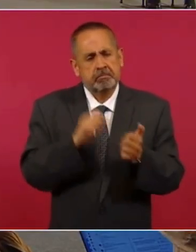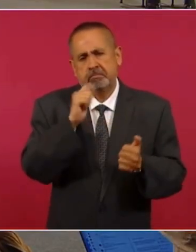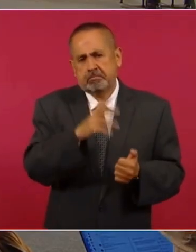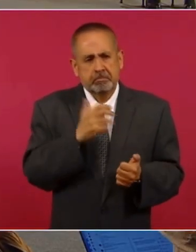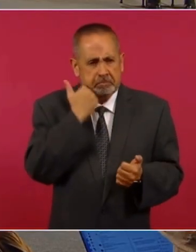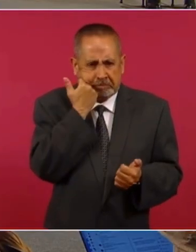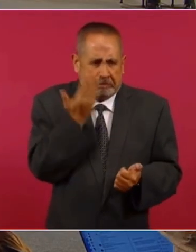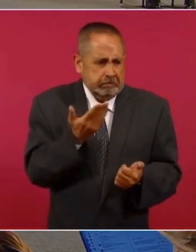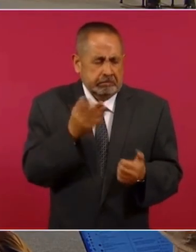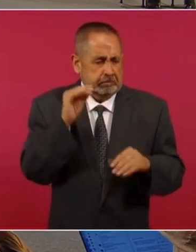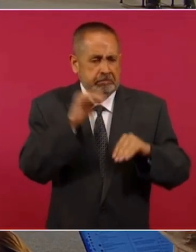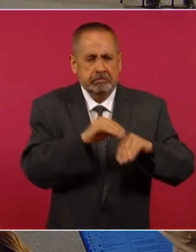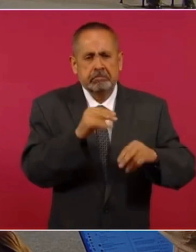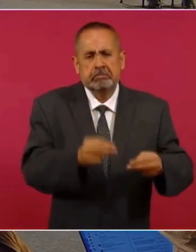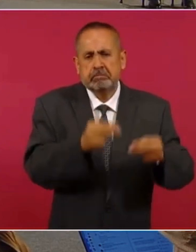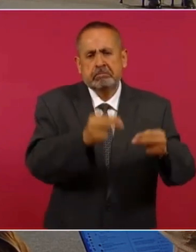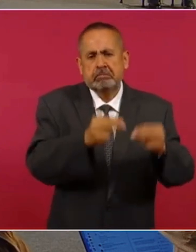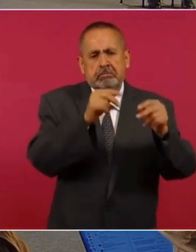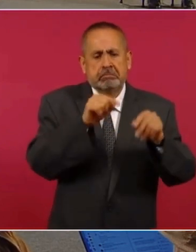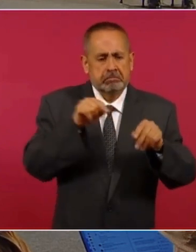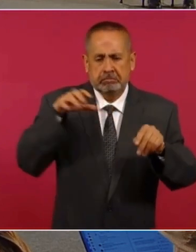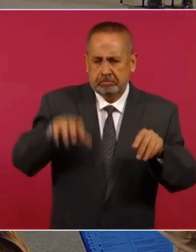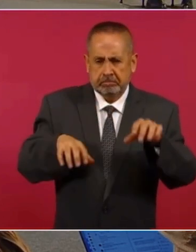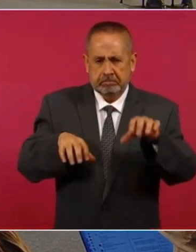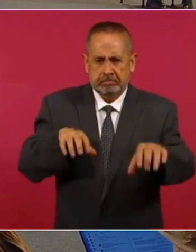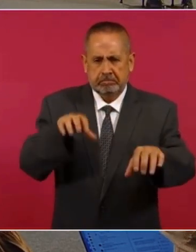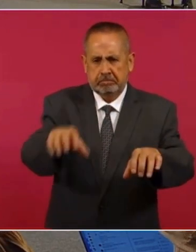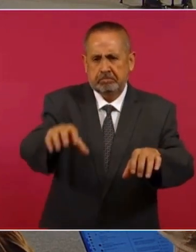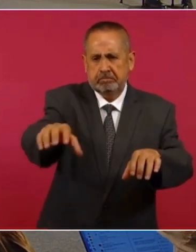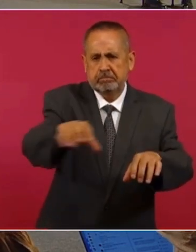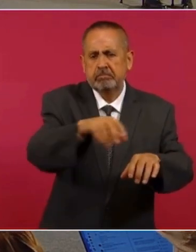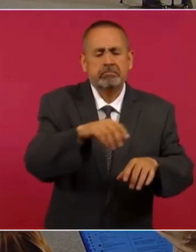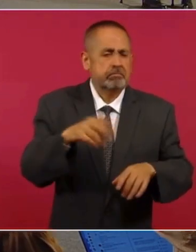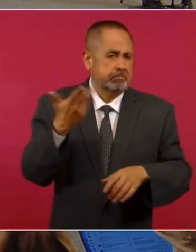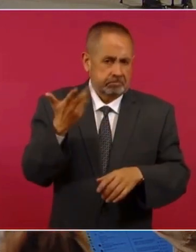para producir